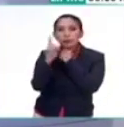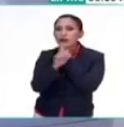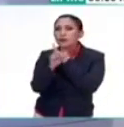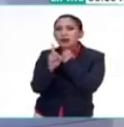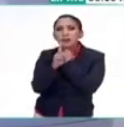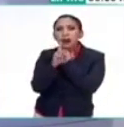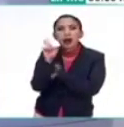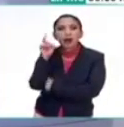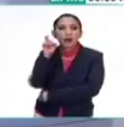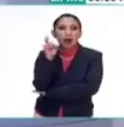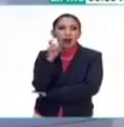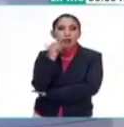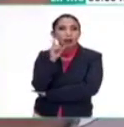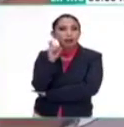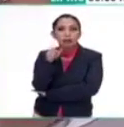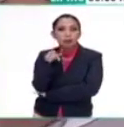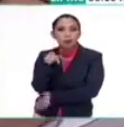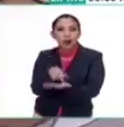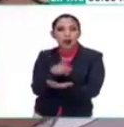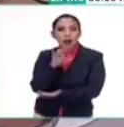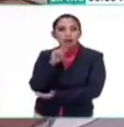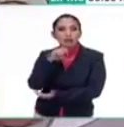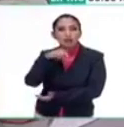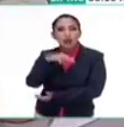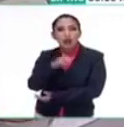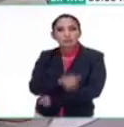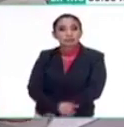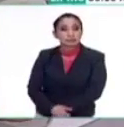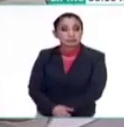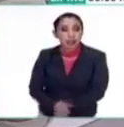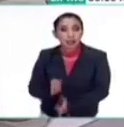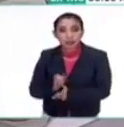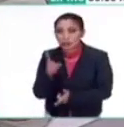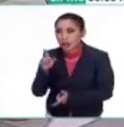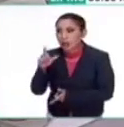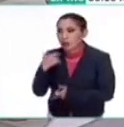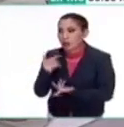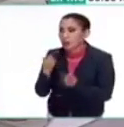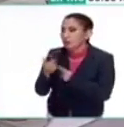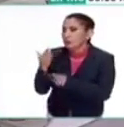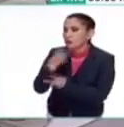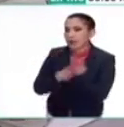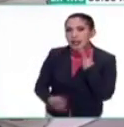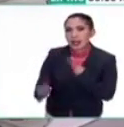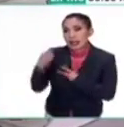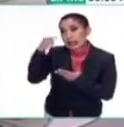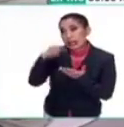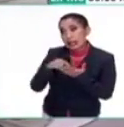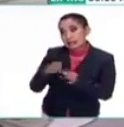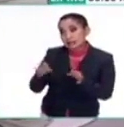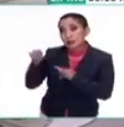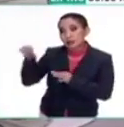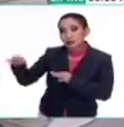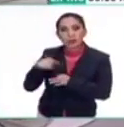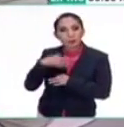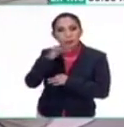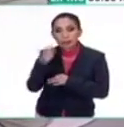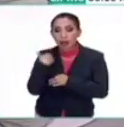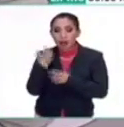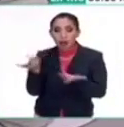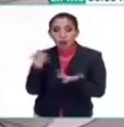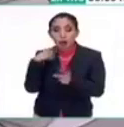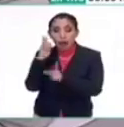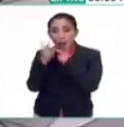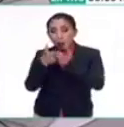es el agua. No hay agua casi en Cantona. Entonces, el abastecimiento de agua, creemos que fue fundamental, y que no pudo desarrollarse una gran